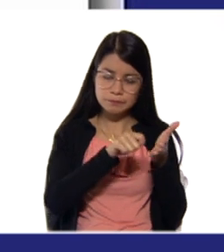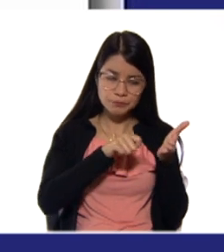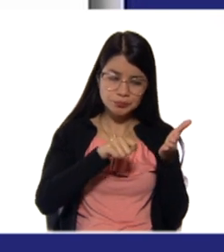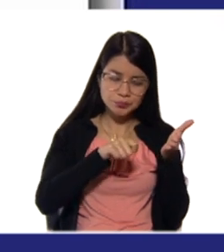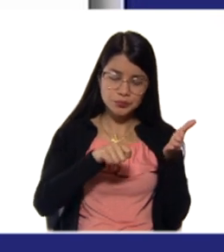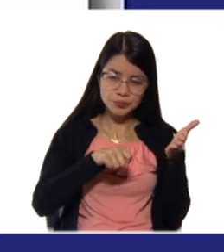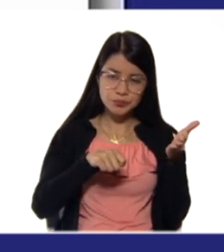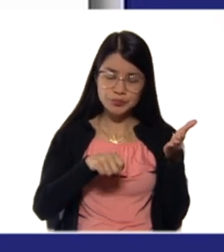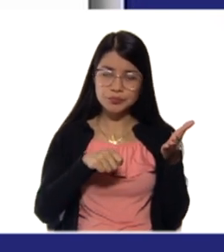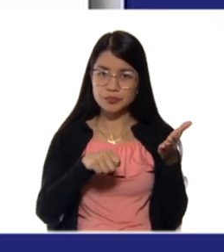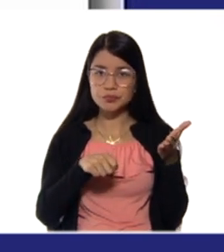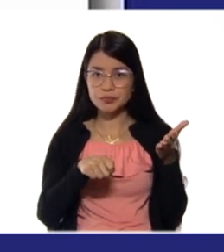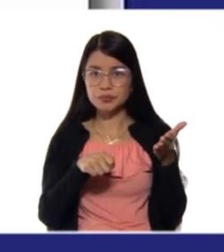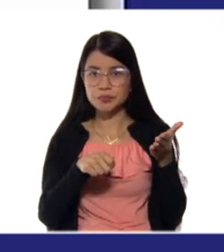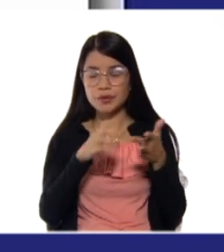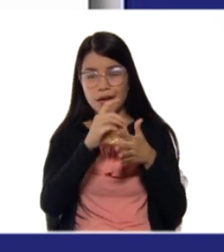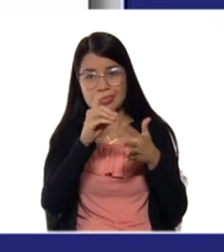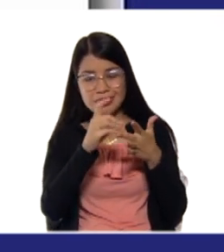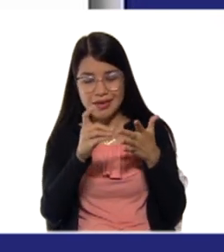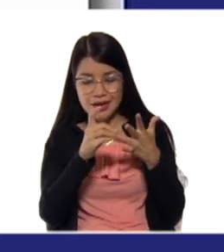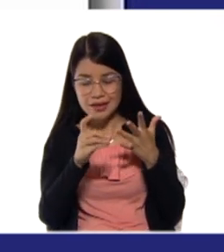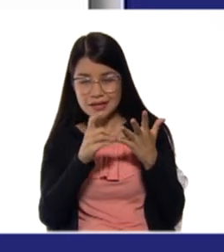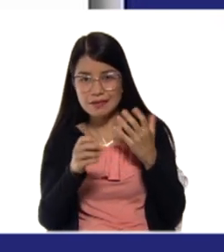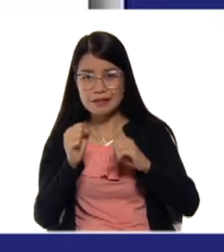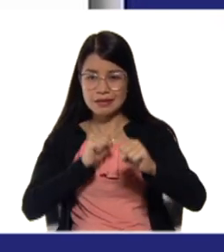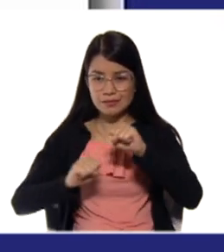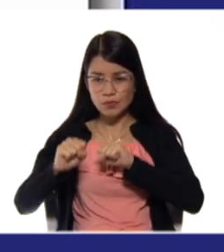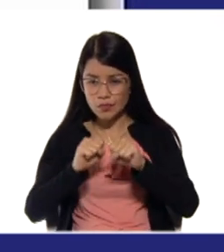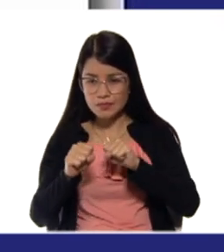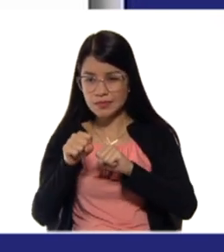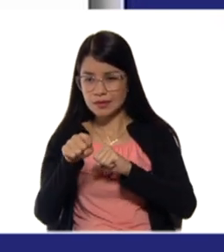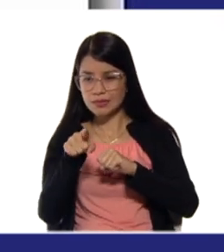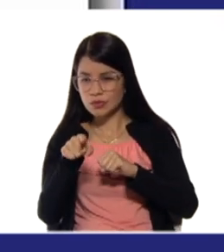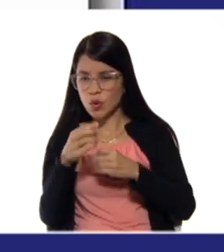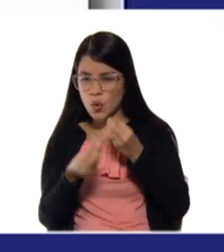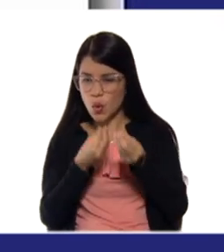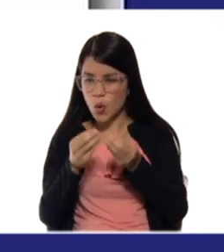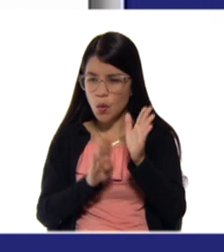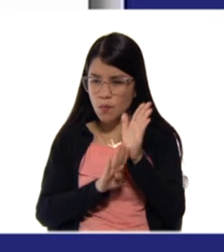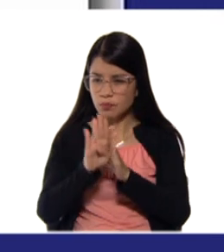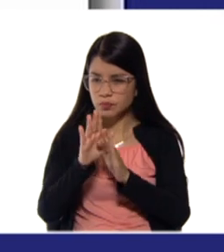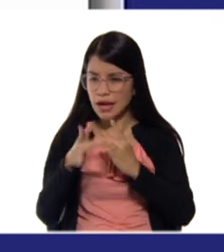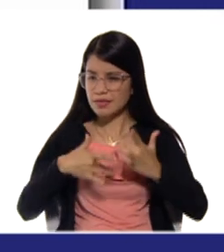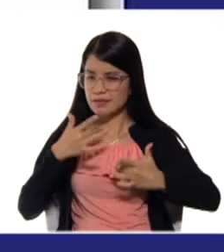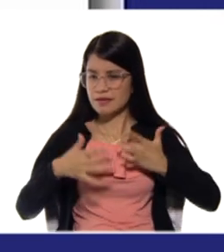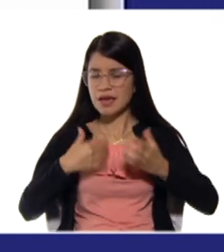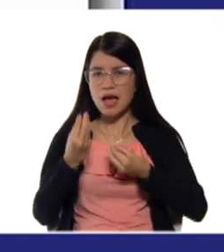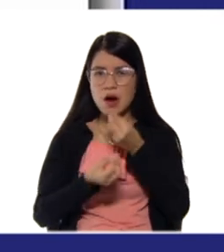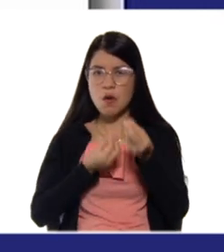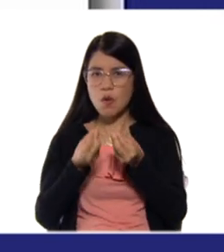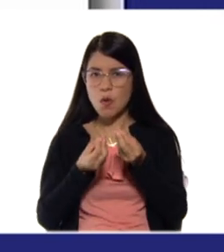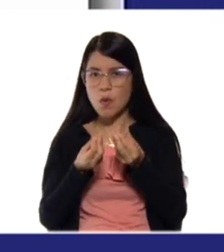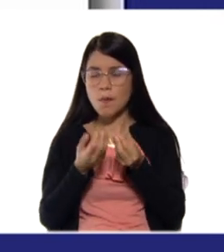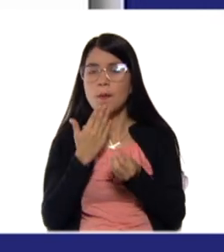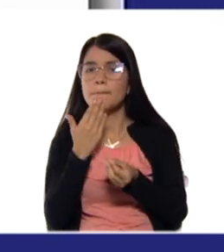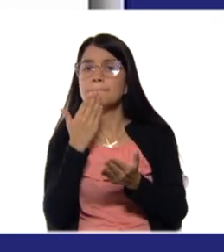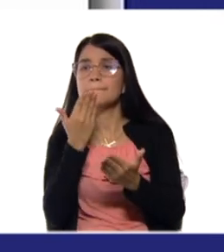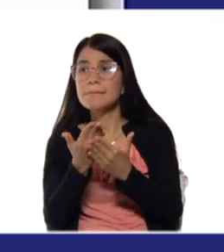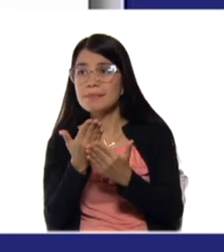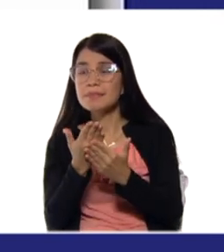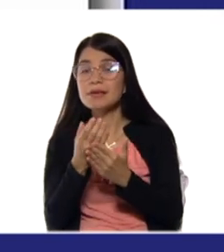Trate de describir cada una de las acciones y cómo las desarrolla. Solicite apoyo a los docentes del plantel o